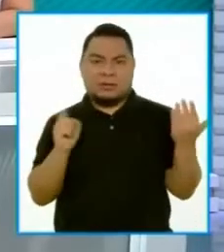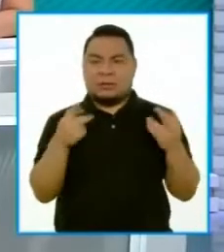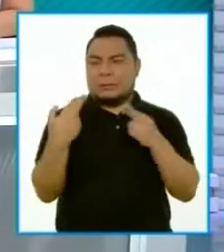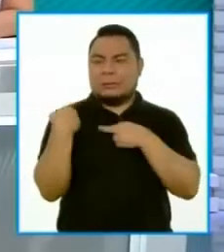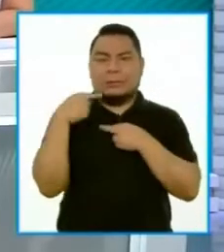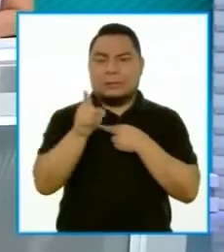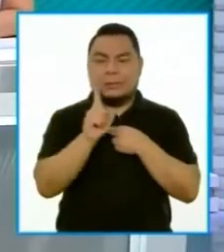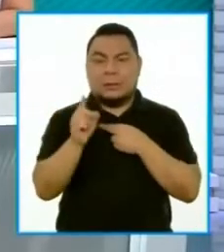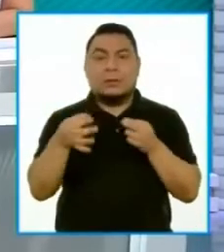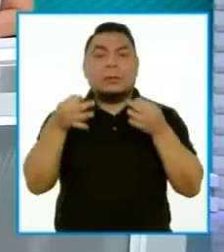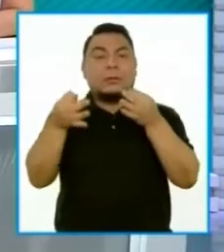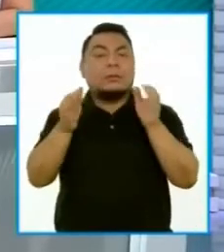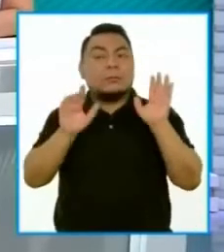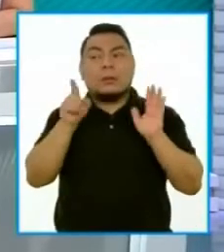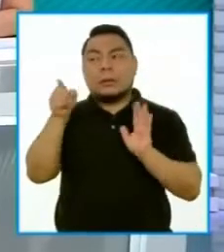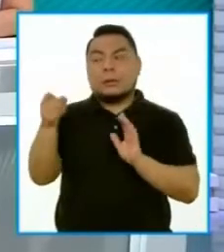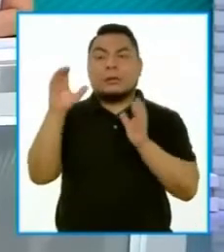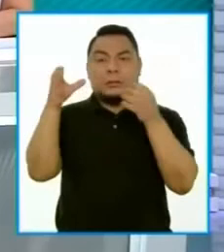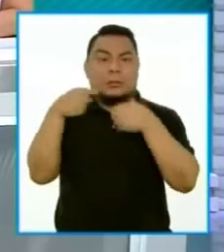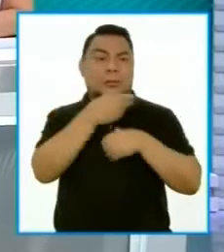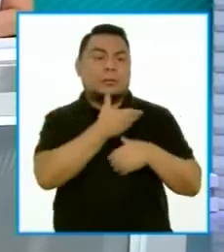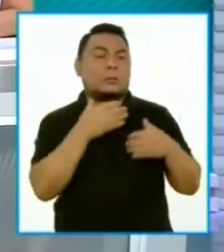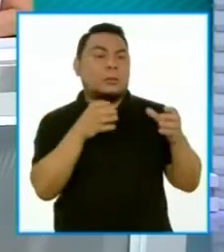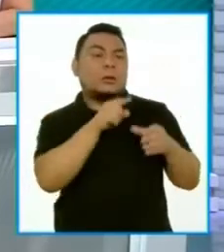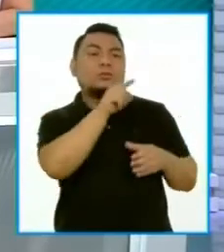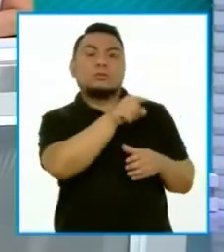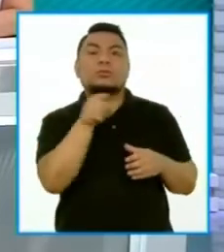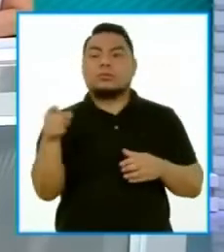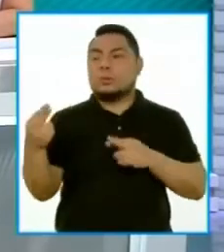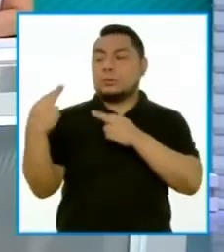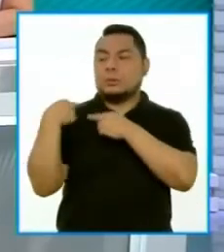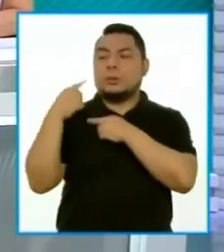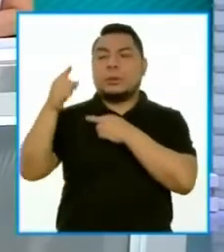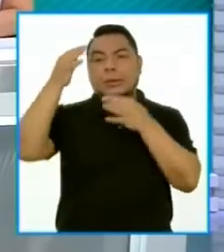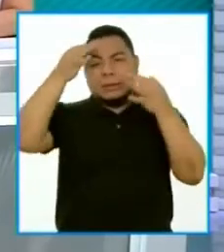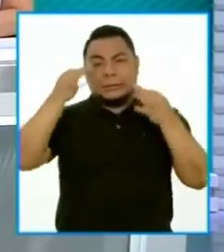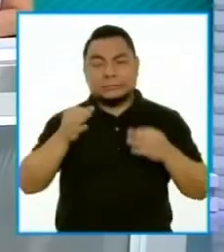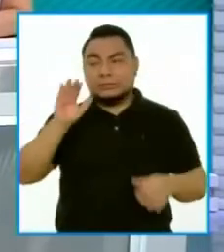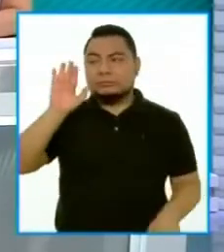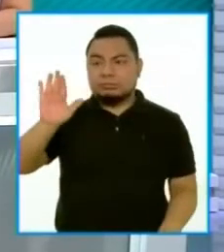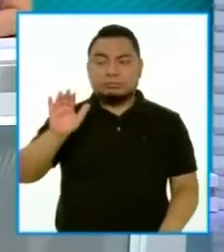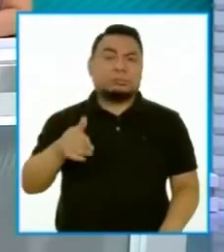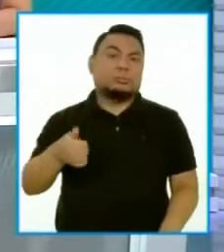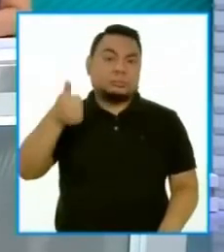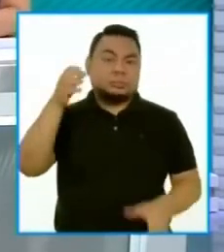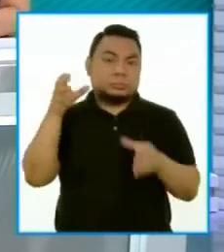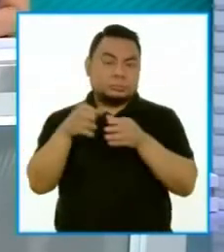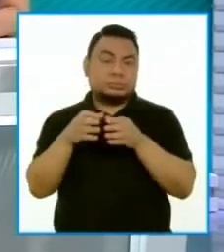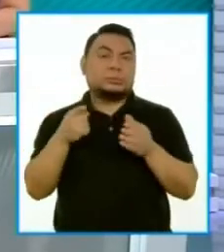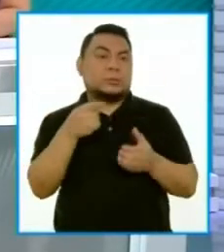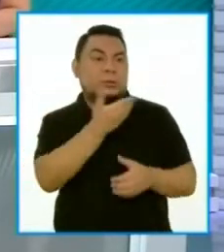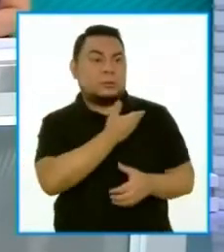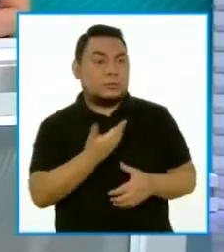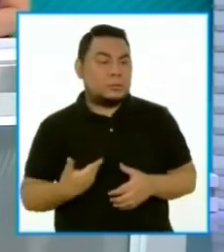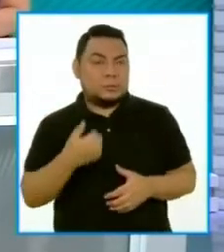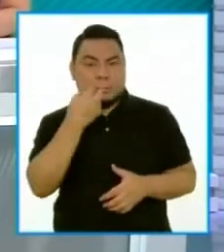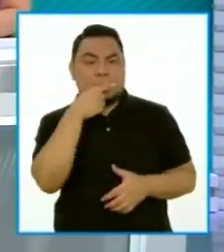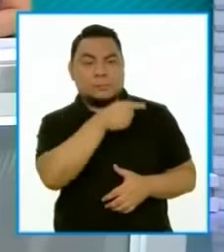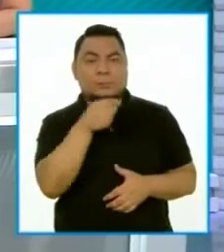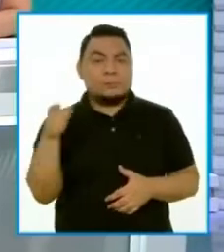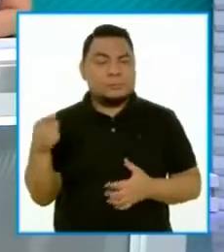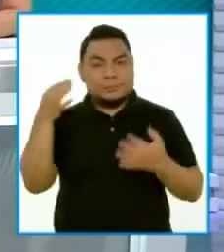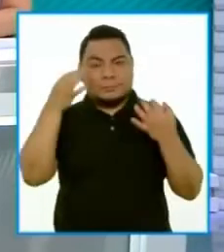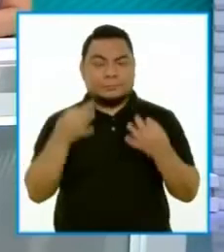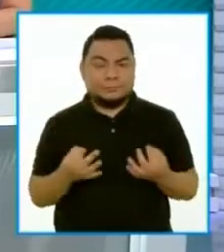cambio de fecha de los comicios ha señalado o es potestad de decisión pues del presidente o el Congreso tendría que